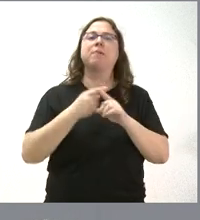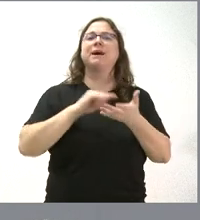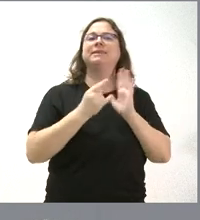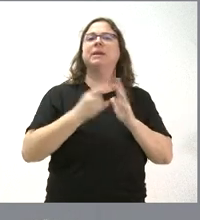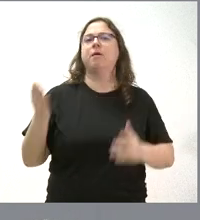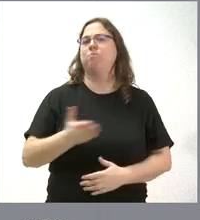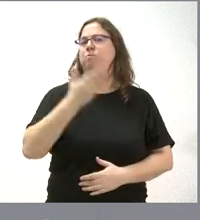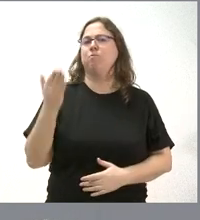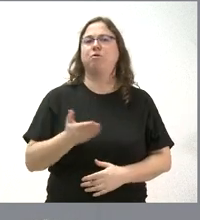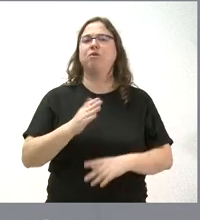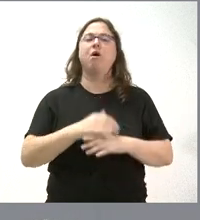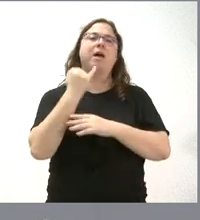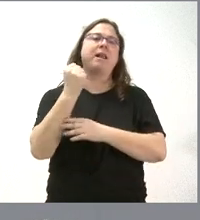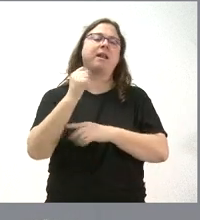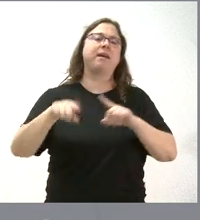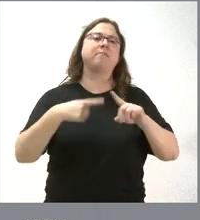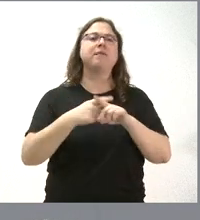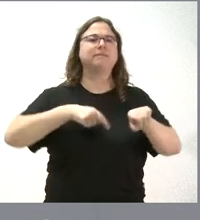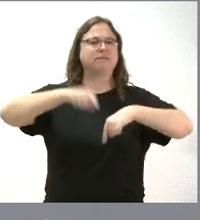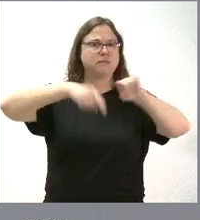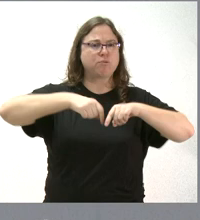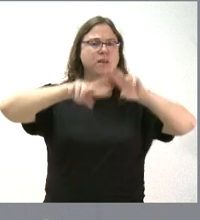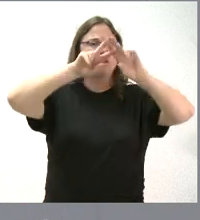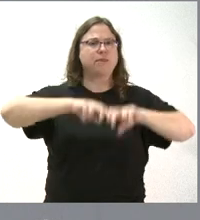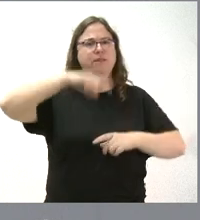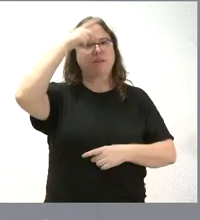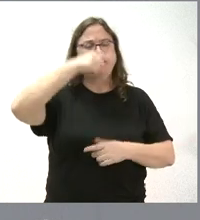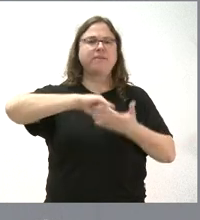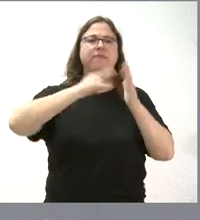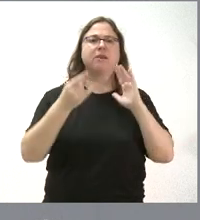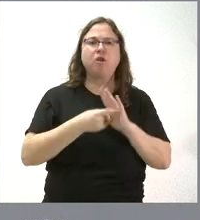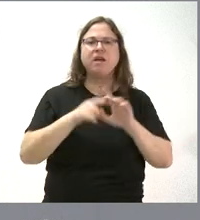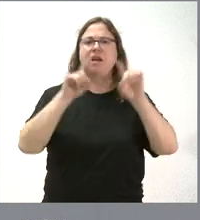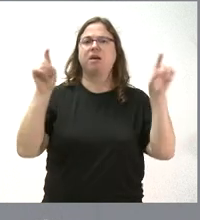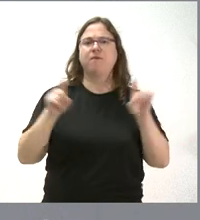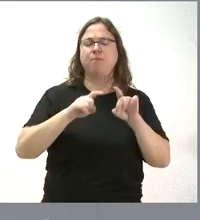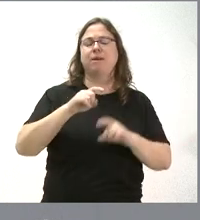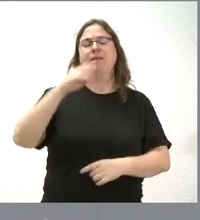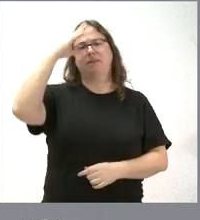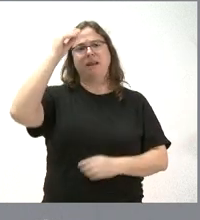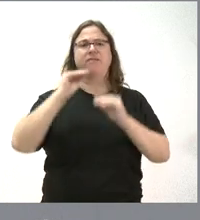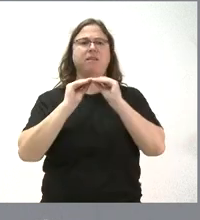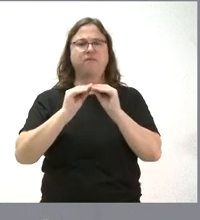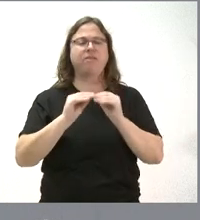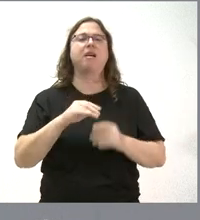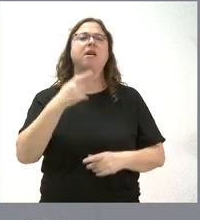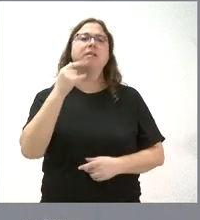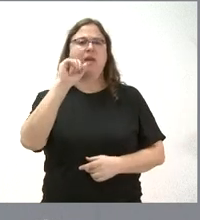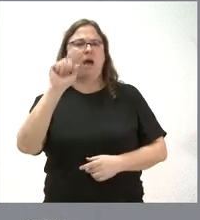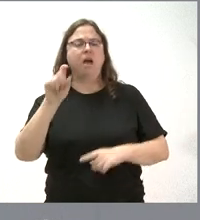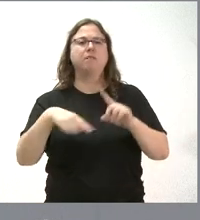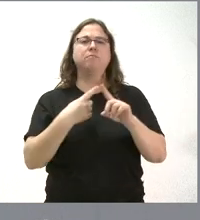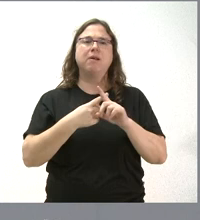producción de energía y transporte, la investigación en ciencia y tecnología informática en inteligencia artificial y ciberseguridad y el fomento de la